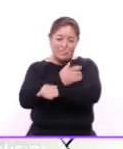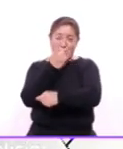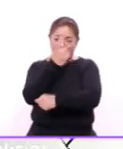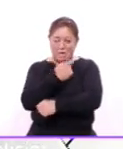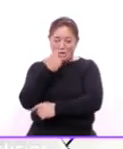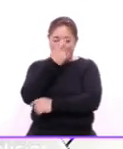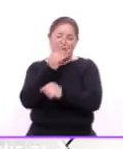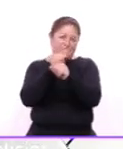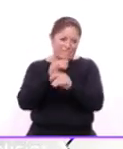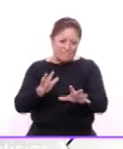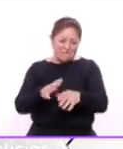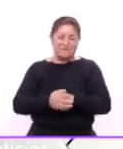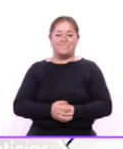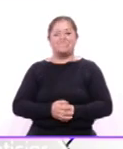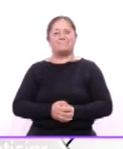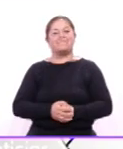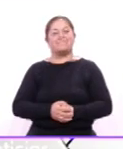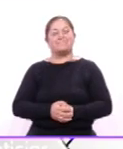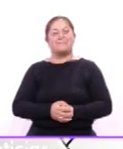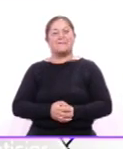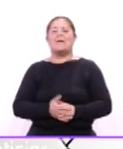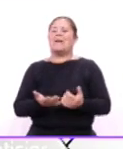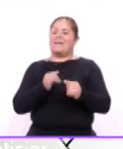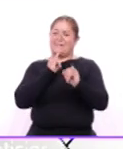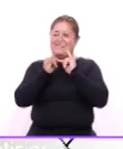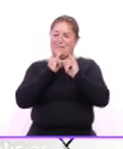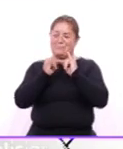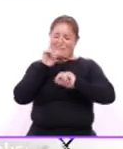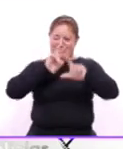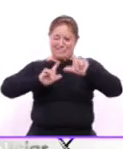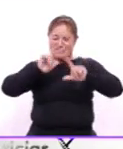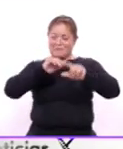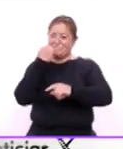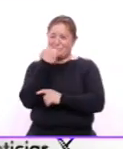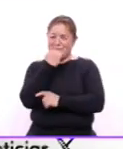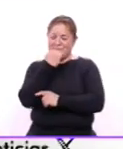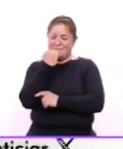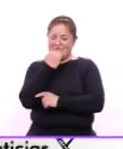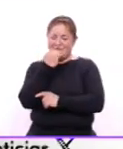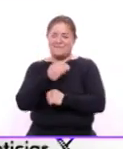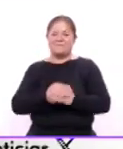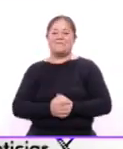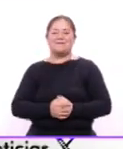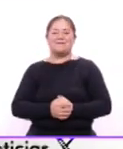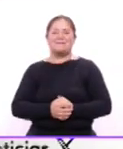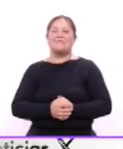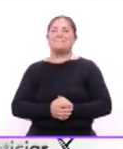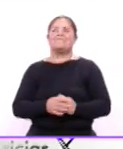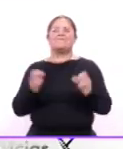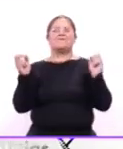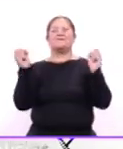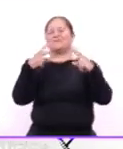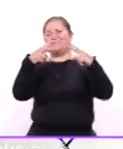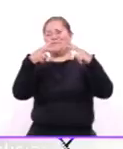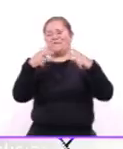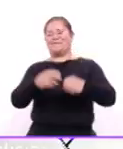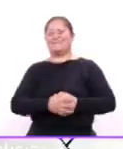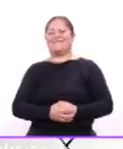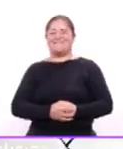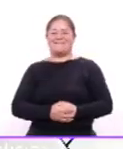hora de información me despido también de nuestra intérprete de lengua de señas mexicana Miroslava Amador hasta pronto